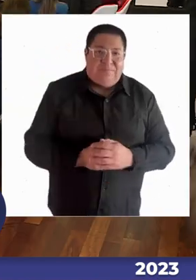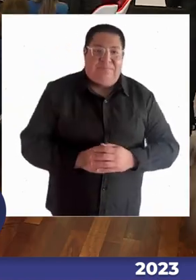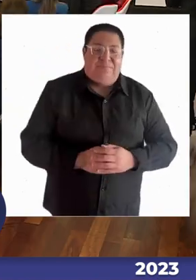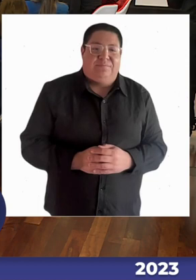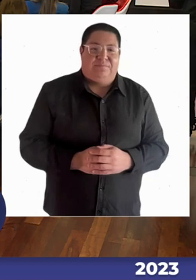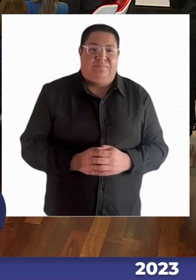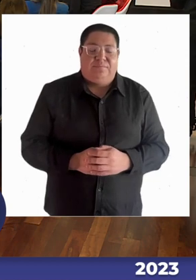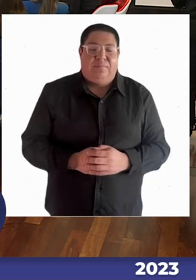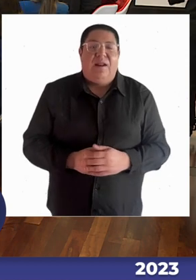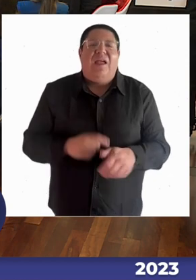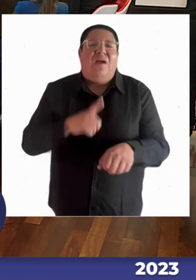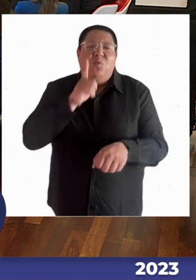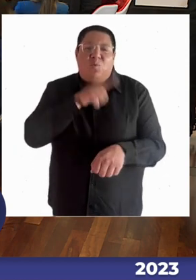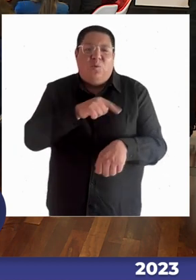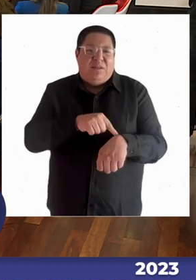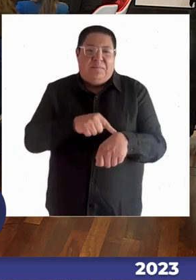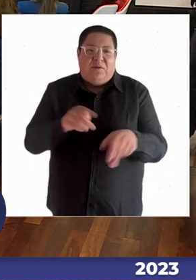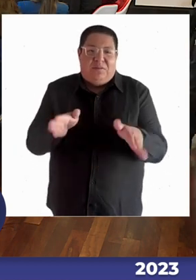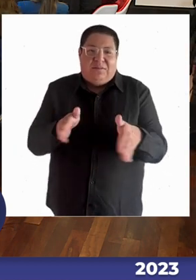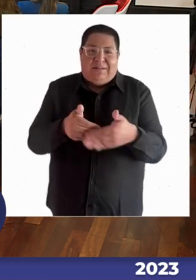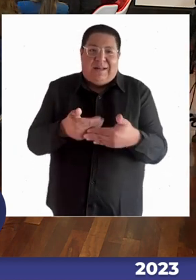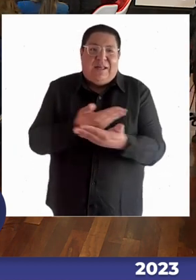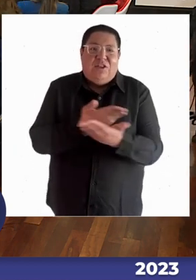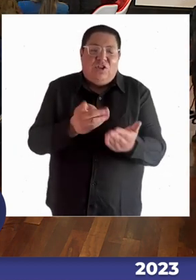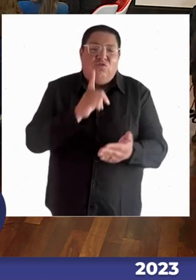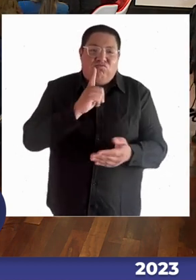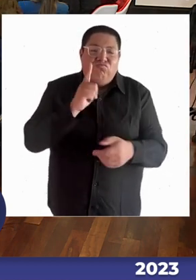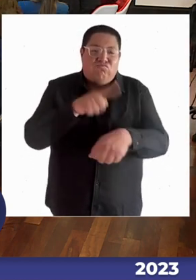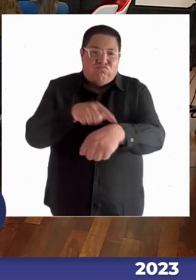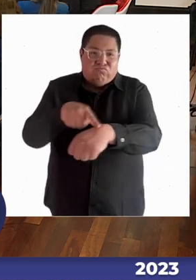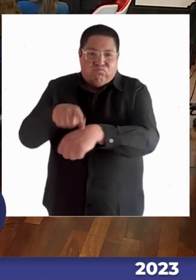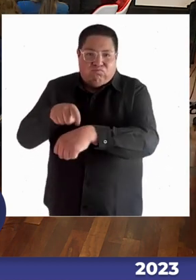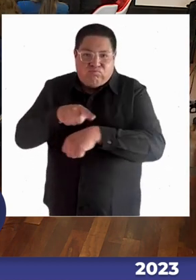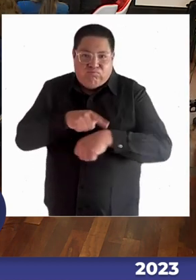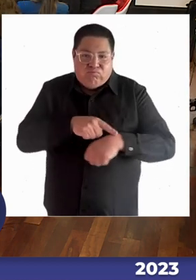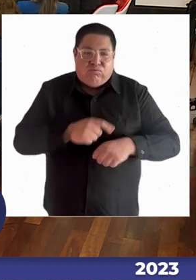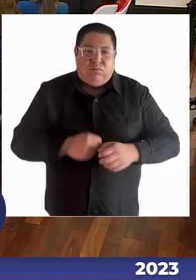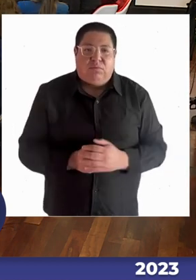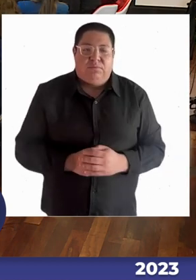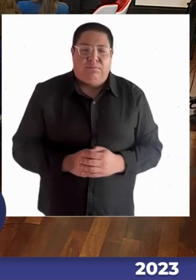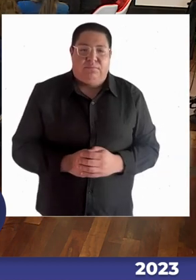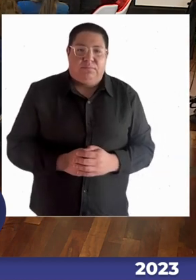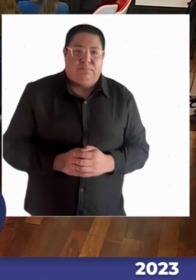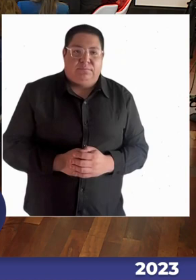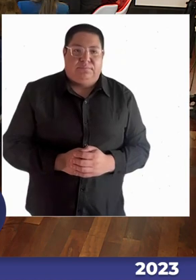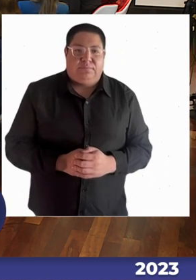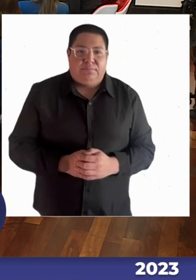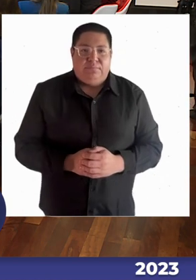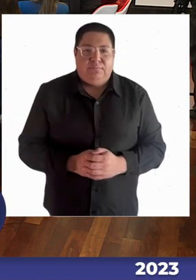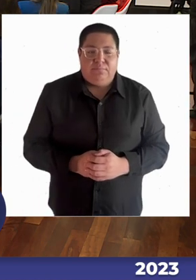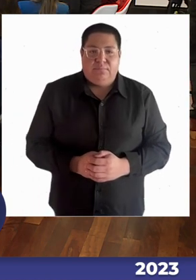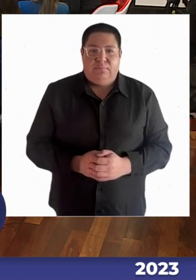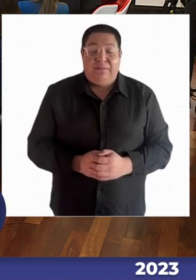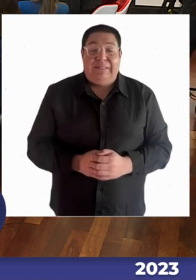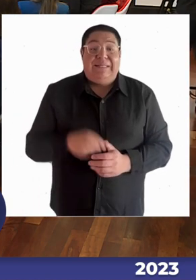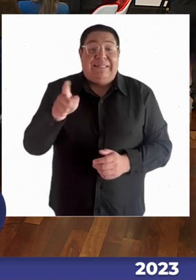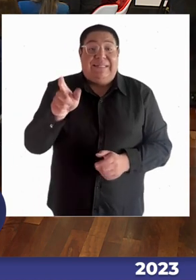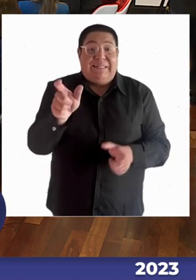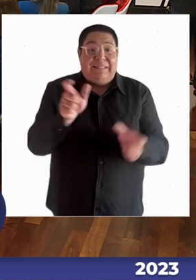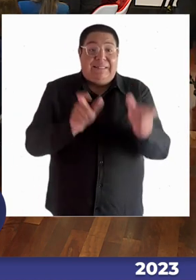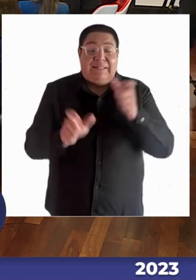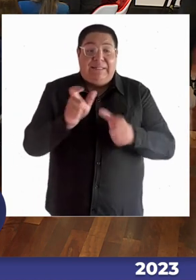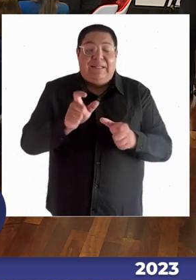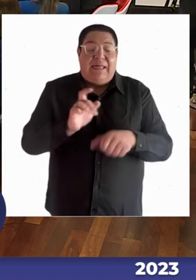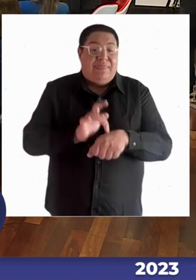que les voy a dar a todos un minutito. recoger el guante porque me parece que lo que estás diciendo es delicado y hay que recogerlo porque quizás